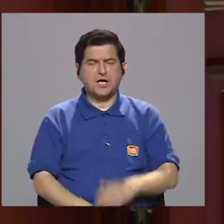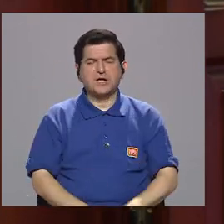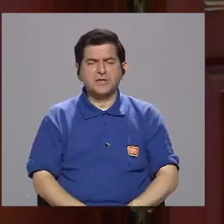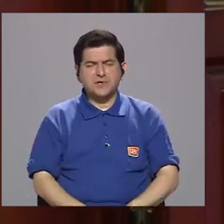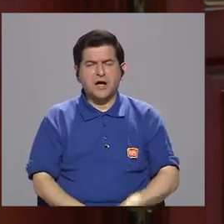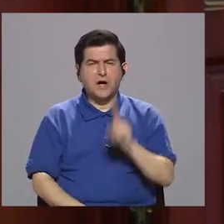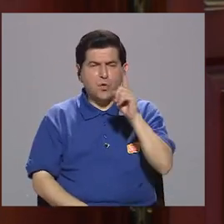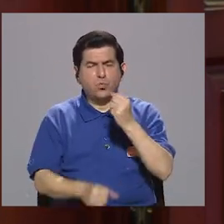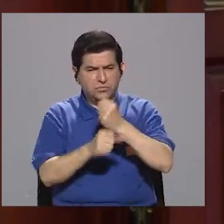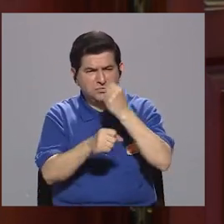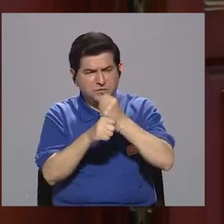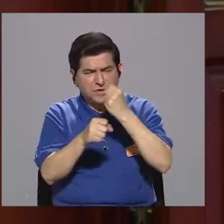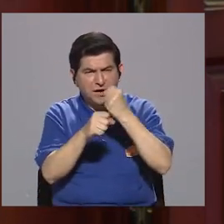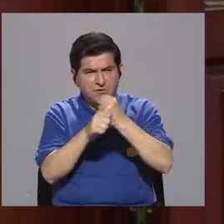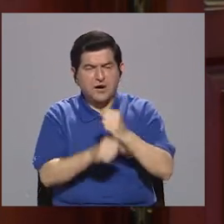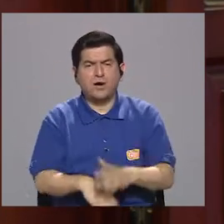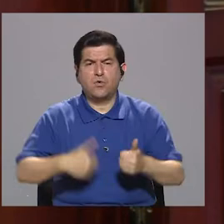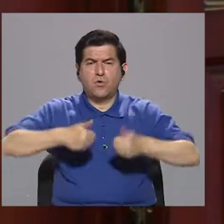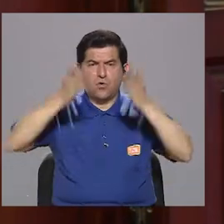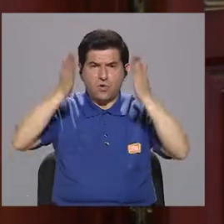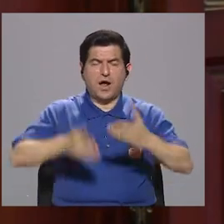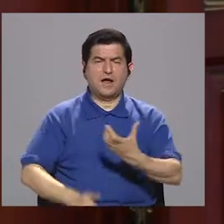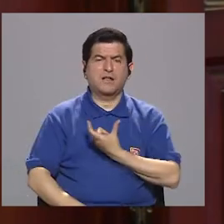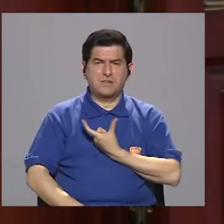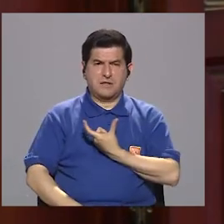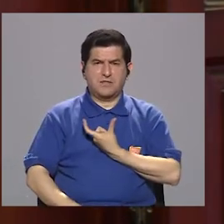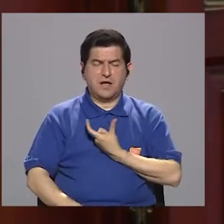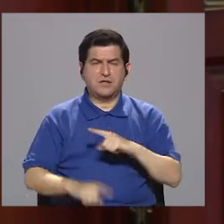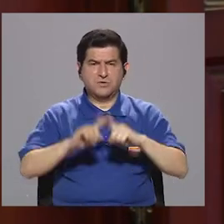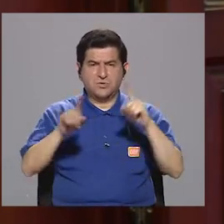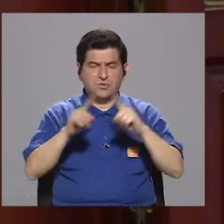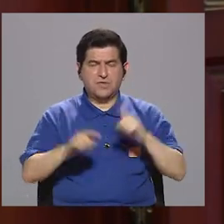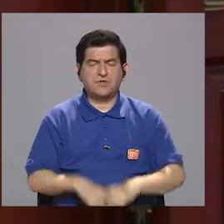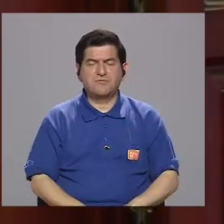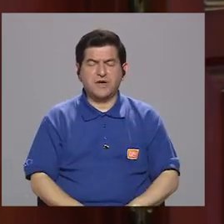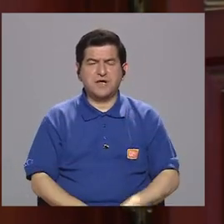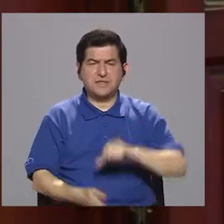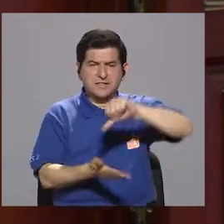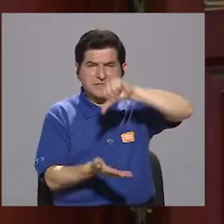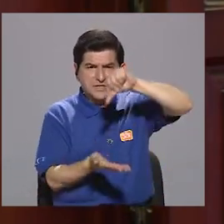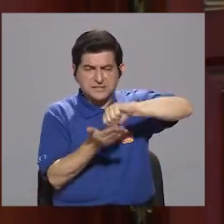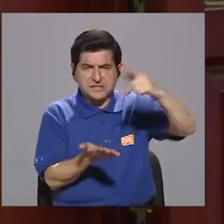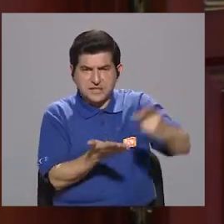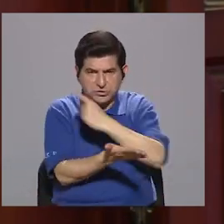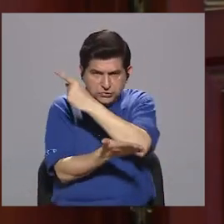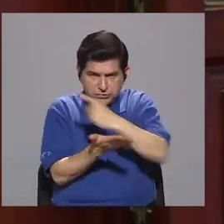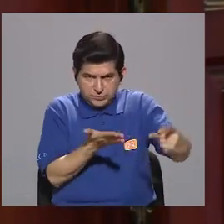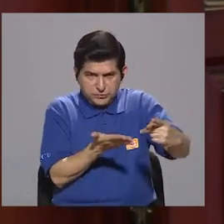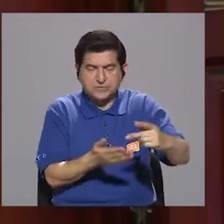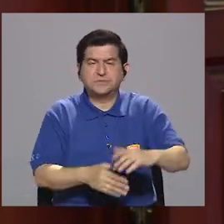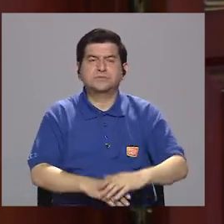un reportaje de los candidatos a alcaldes de las cabeceras de provincia sobre